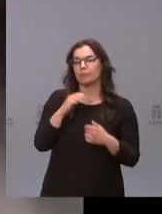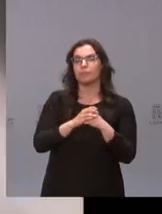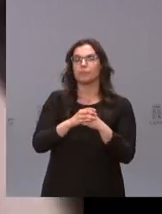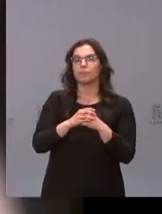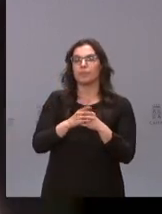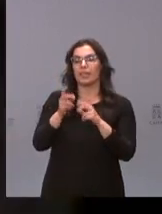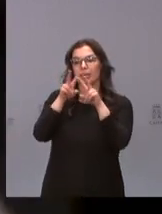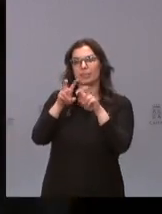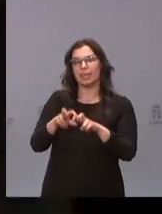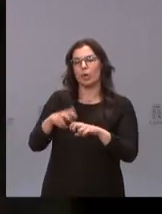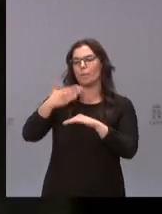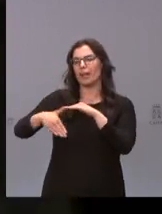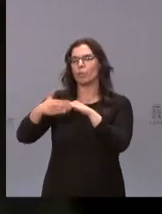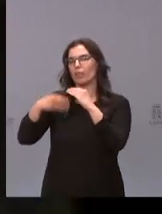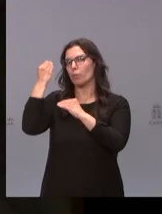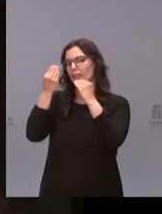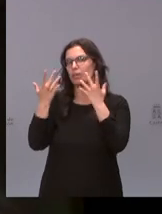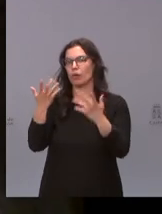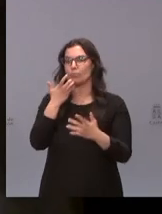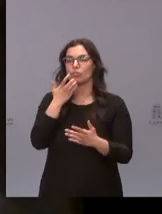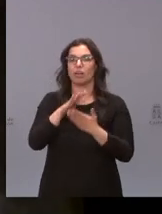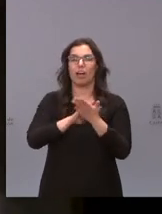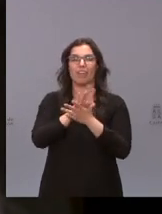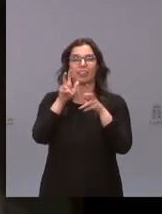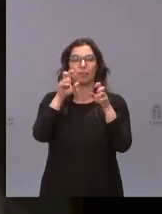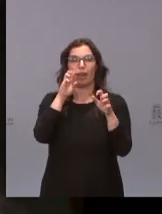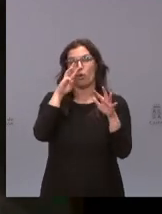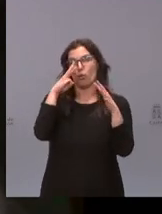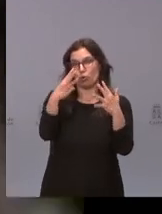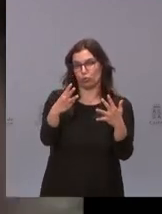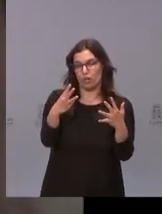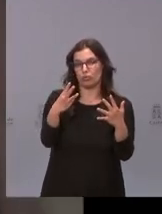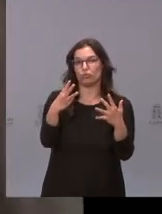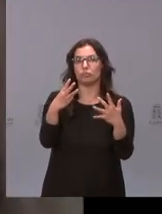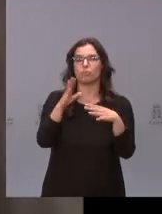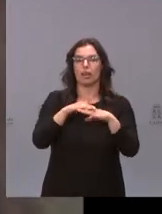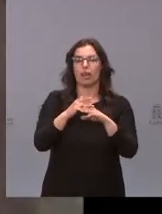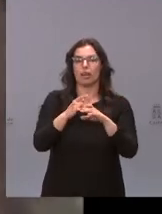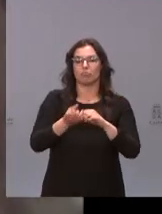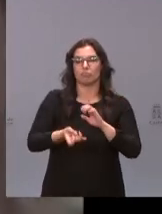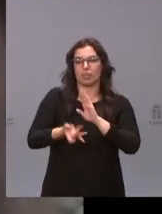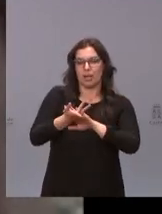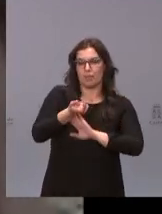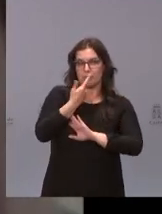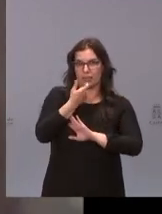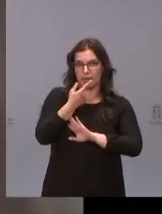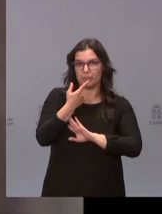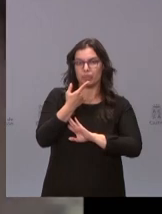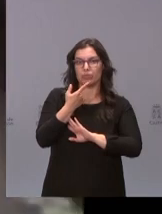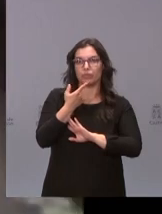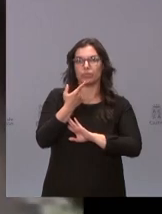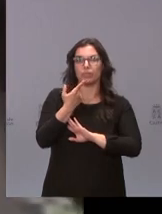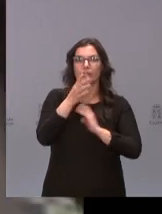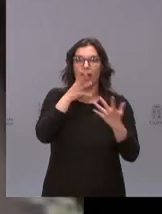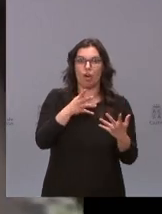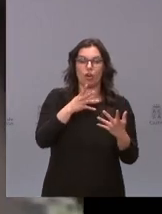investigación porque si hablamos de 8 años para poner en marcha un medicamento y solo